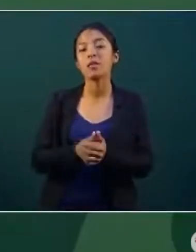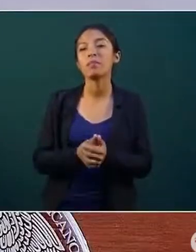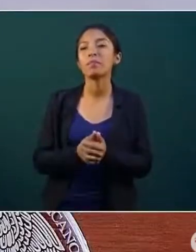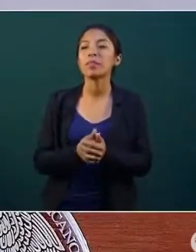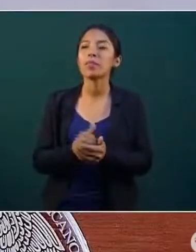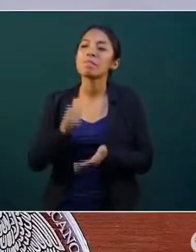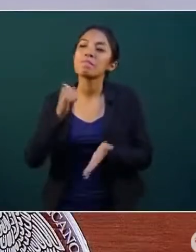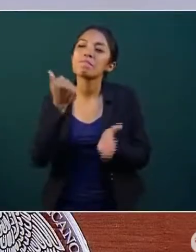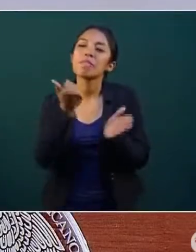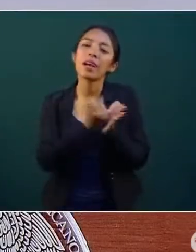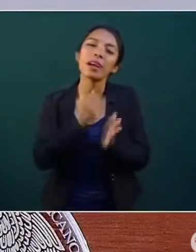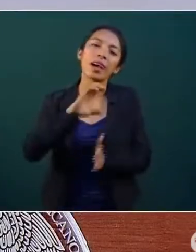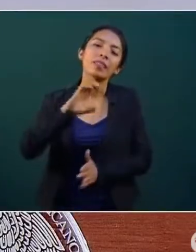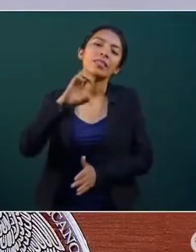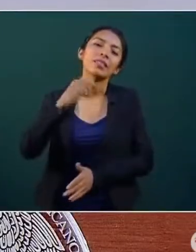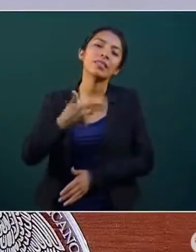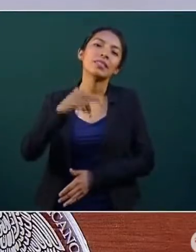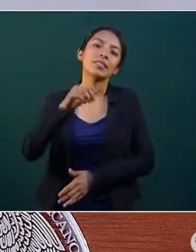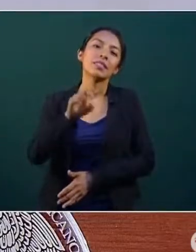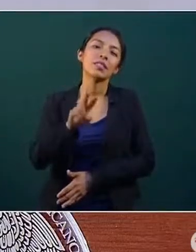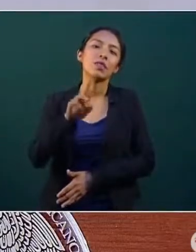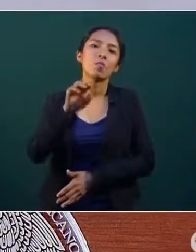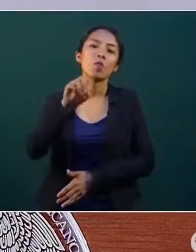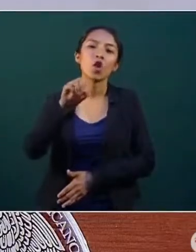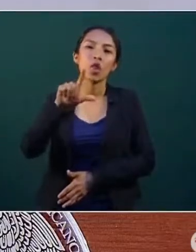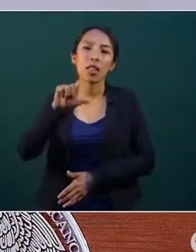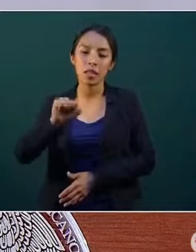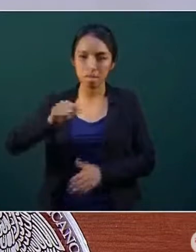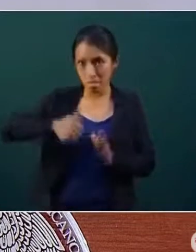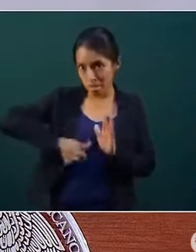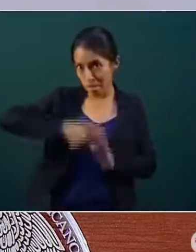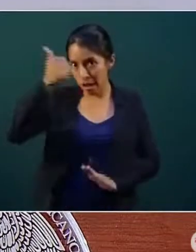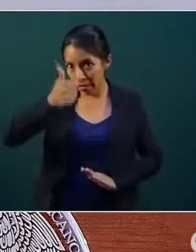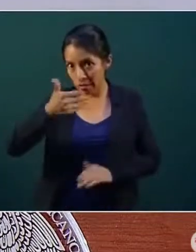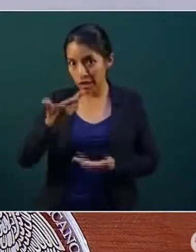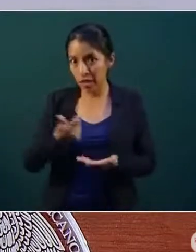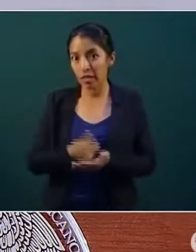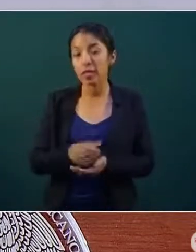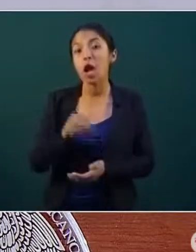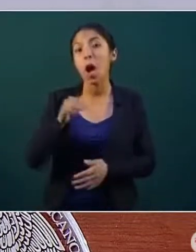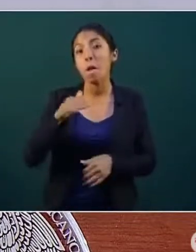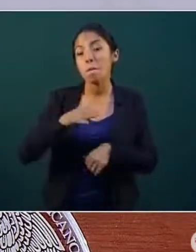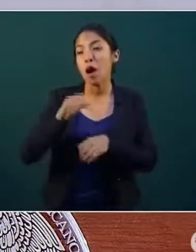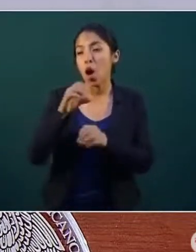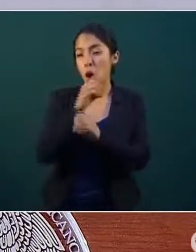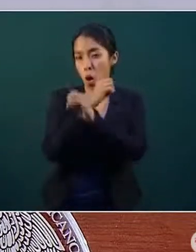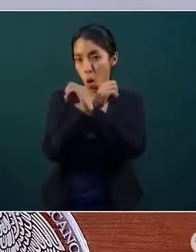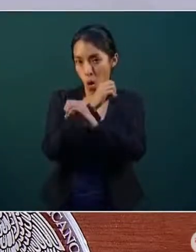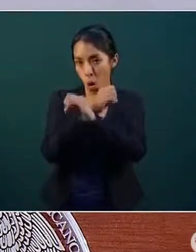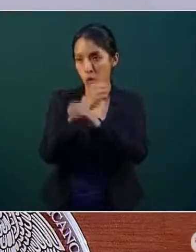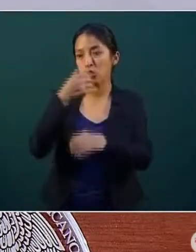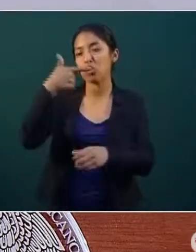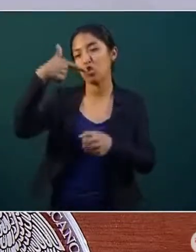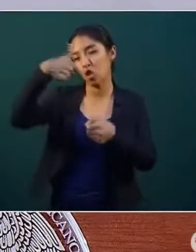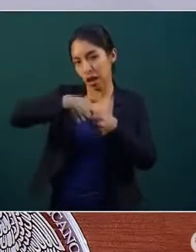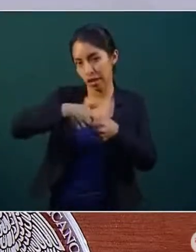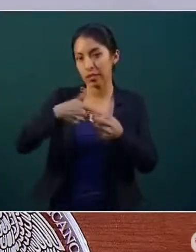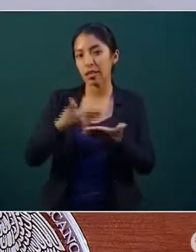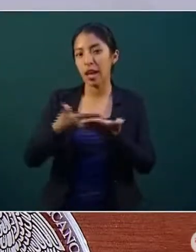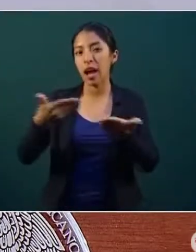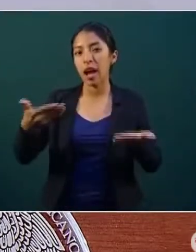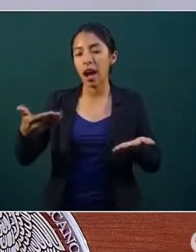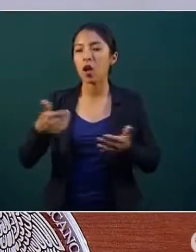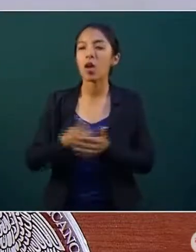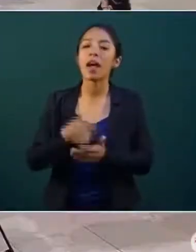mantienen con los más altos, sumándoseles esta semana Oxogas. Valero se incorpora a Orson